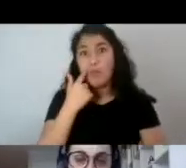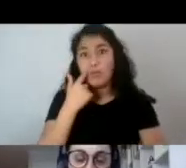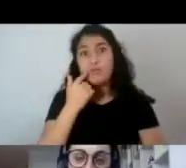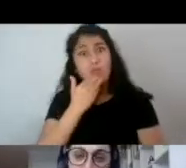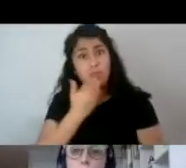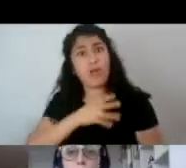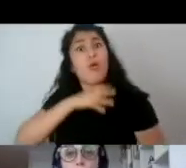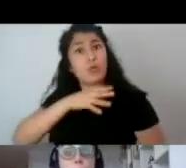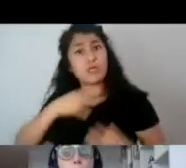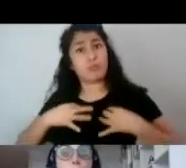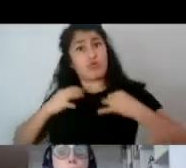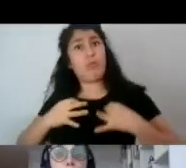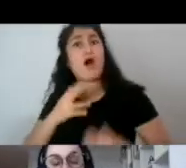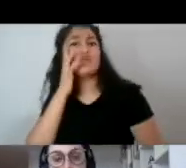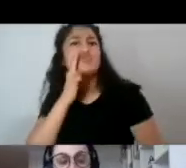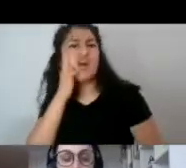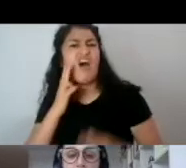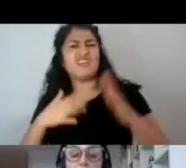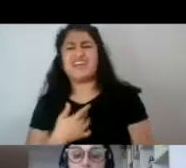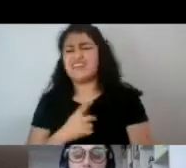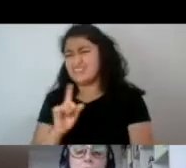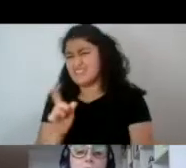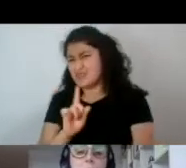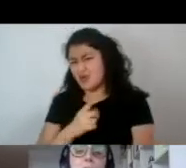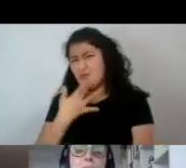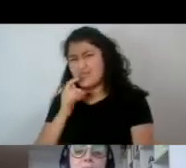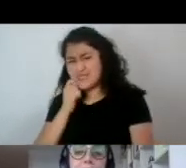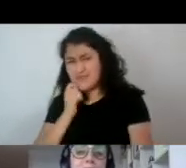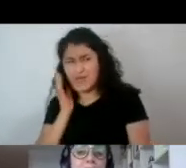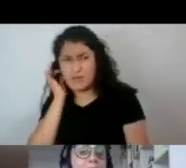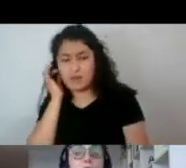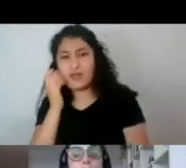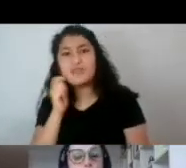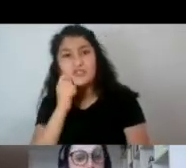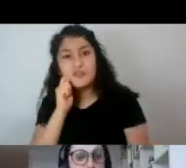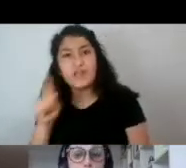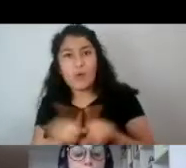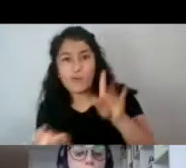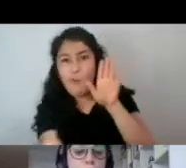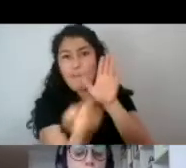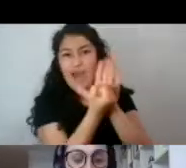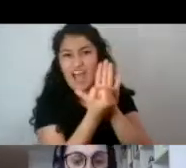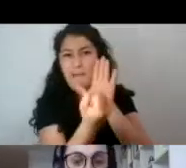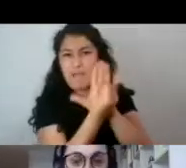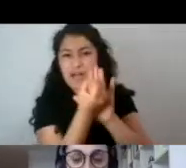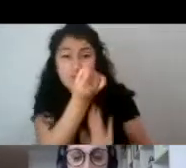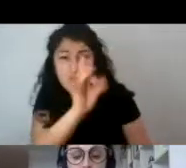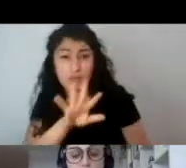rosado? No, porque eso es muy de mujer, ¿no? O sea, hay una simbología ahí en el color, solo en el color.